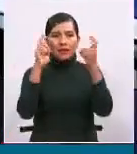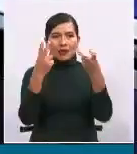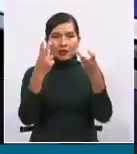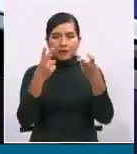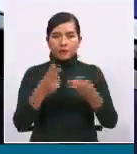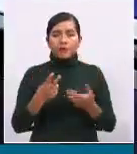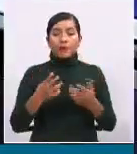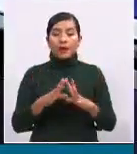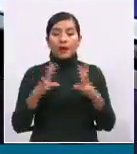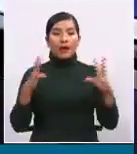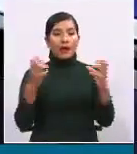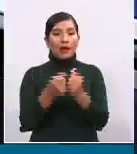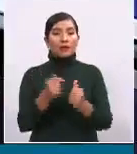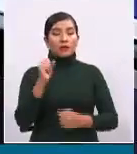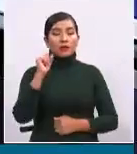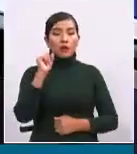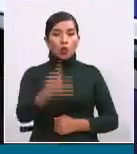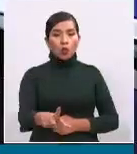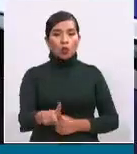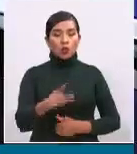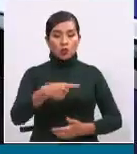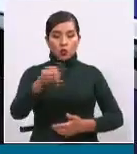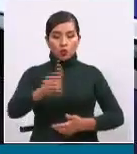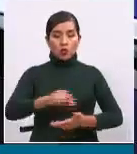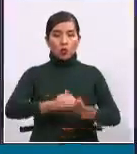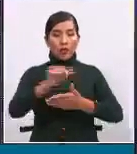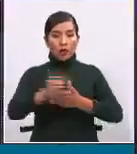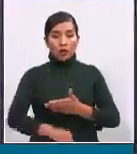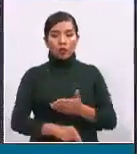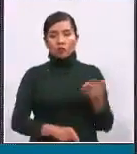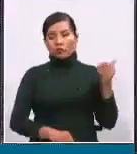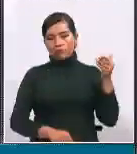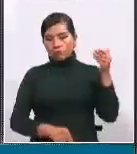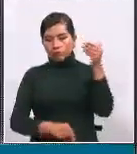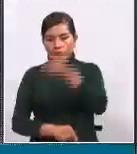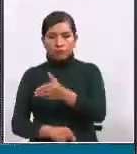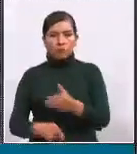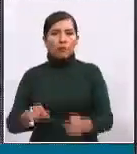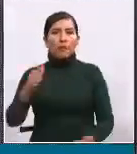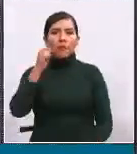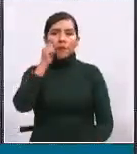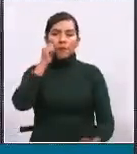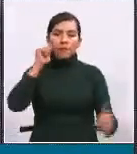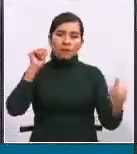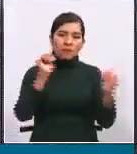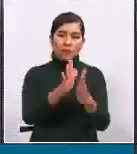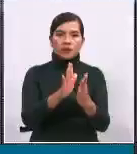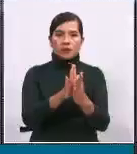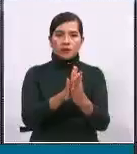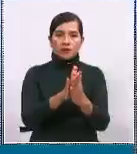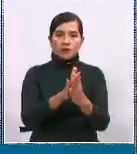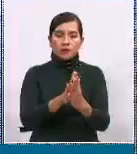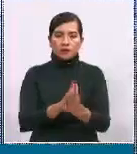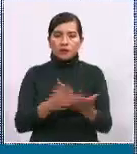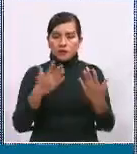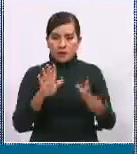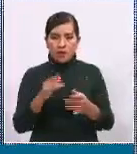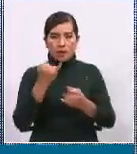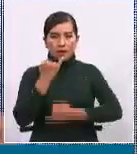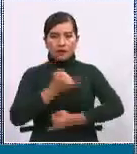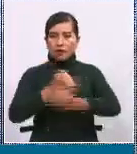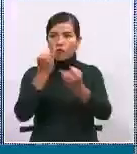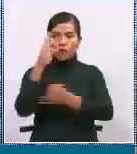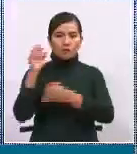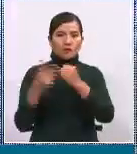Las clases desde el próximo lunes son de carácter presencial. Usted lo está señalando y